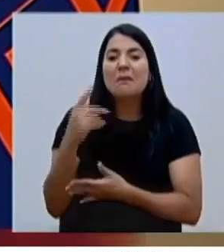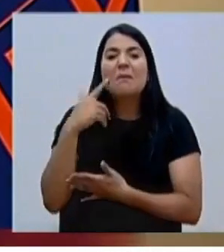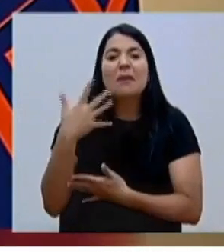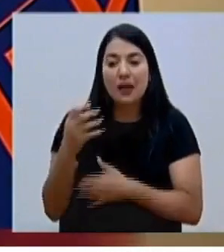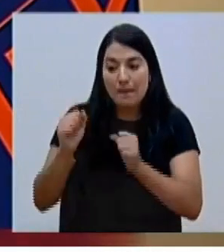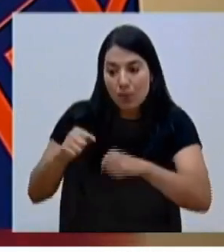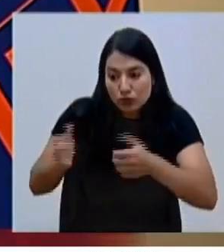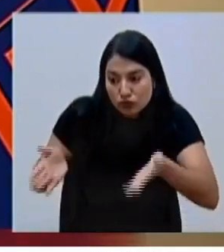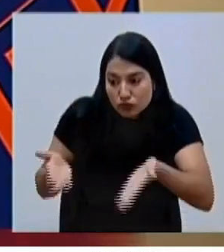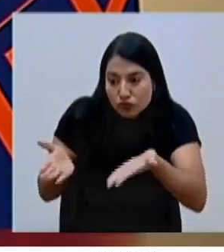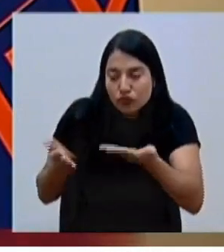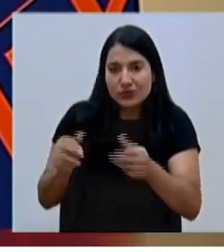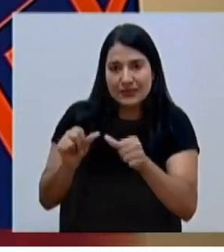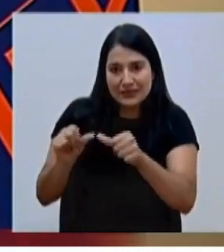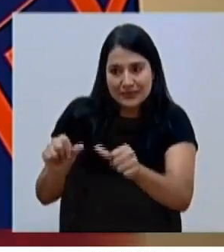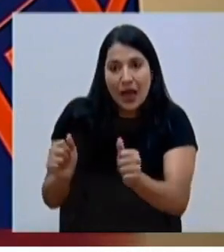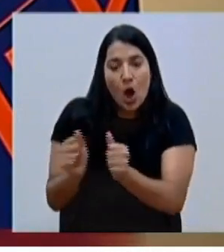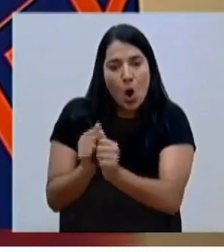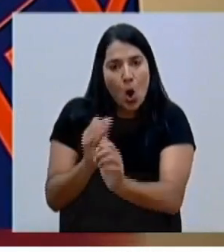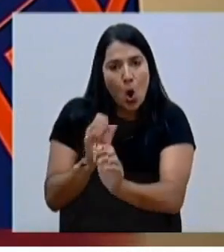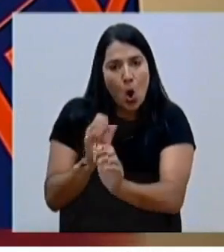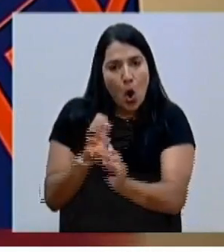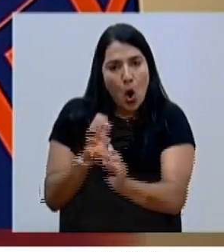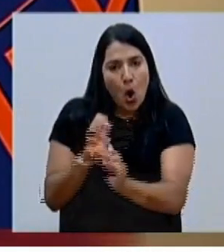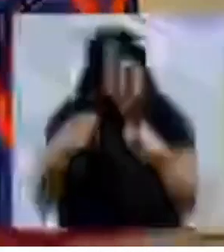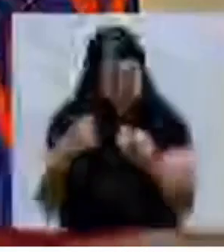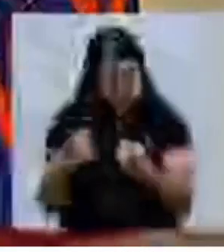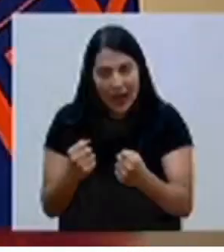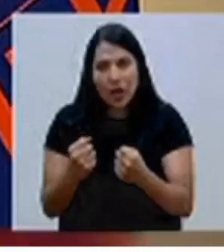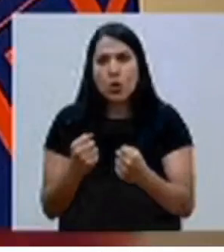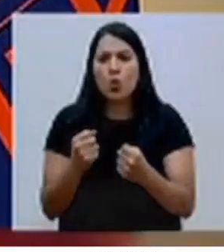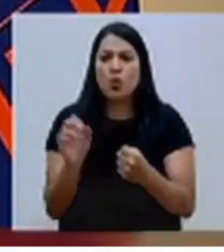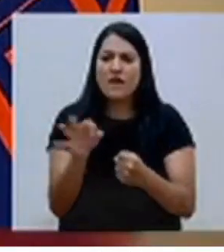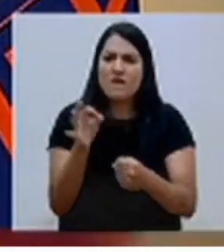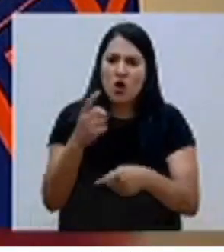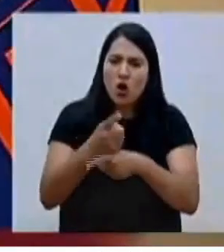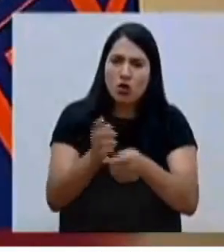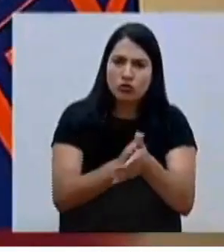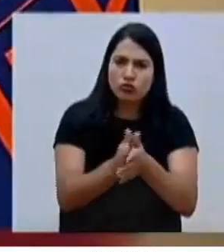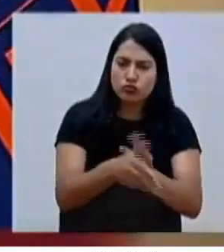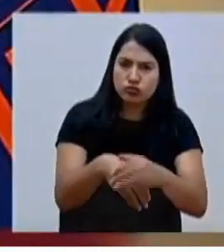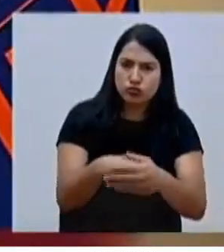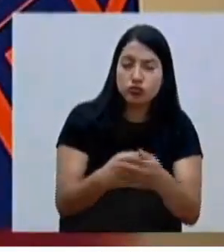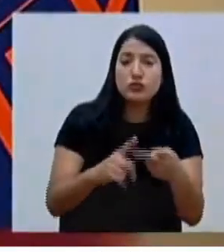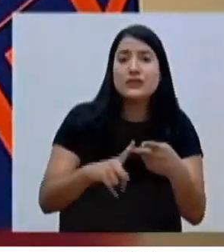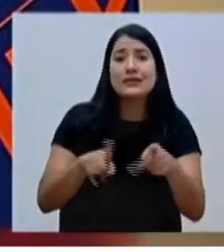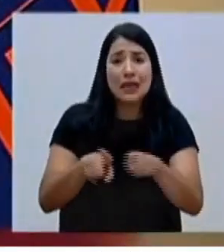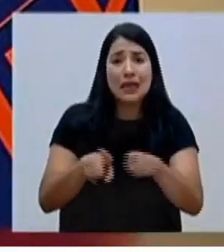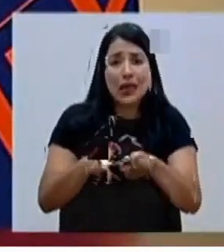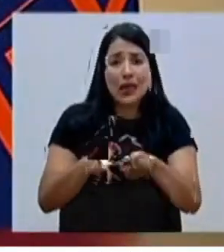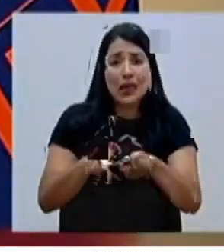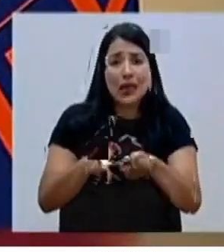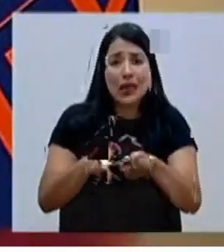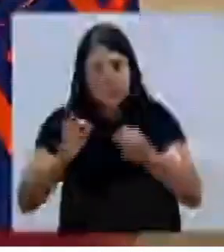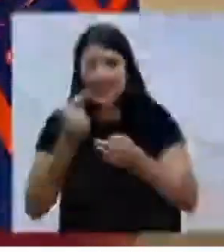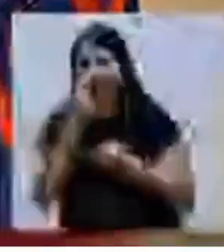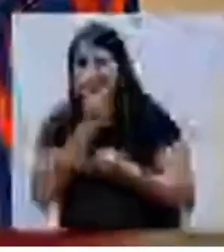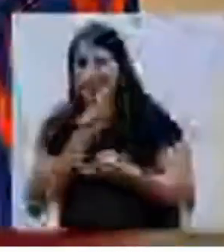y continuar con los hábitos de higiene De salud, de lavado de manos y de higiene bucal Que